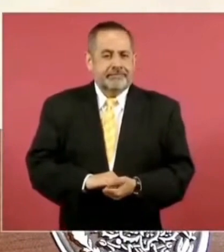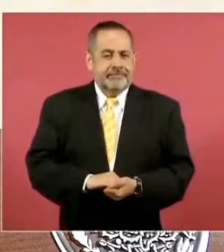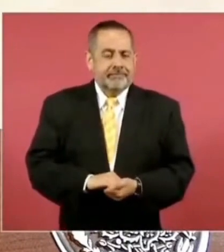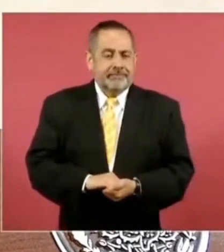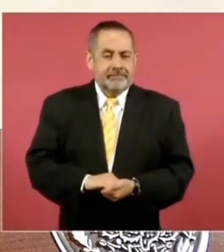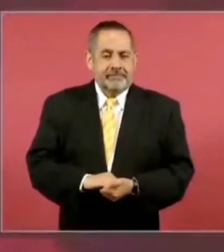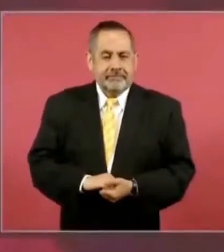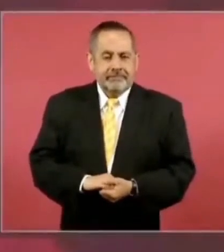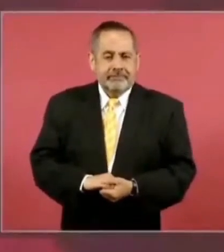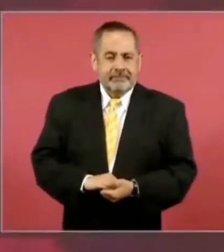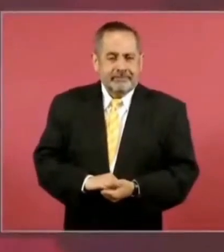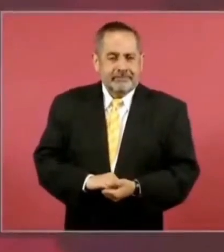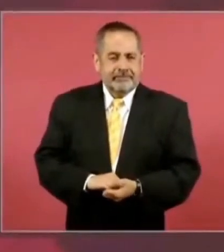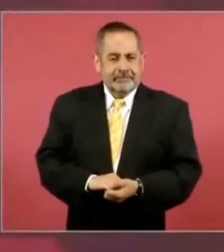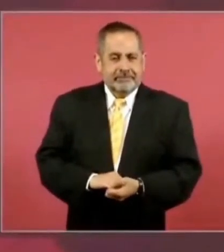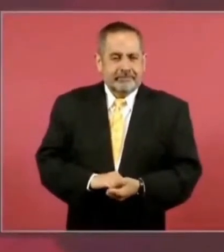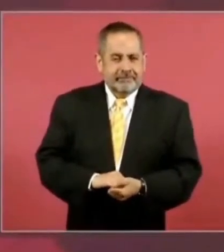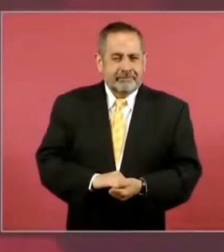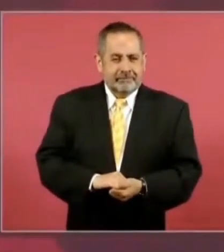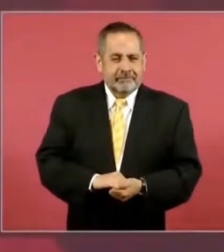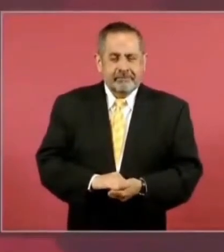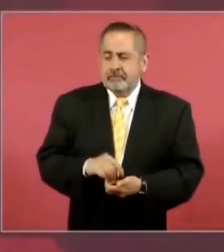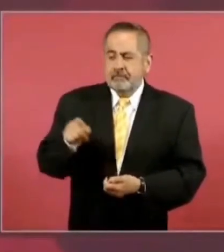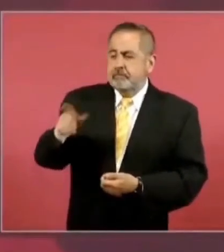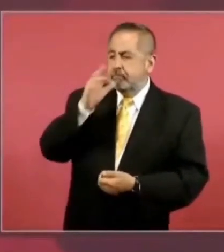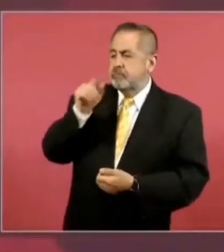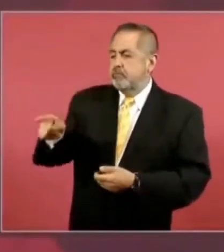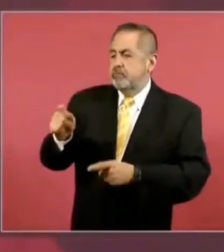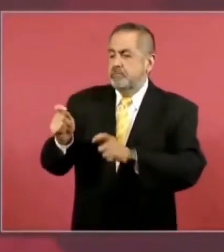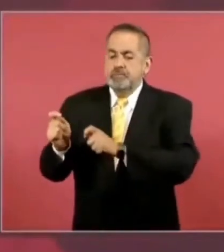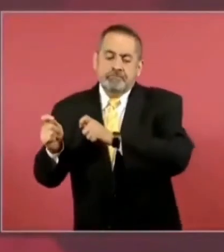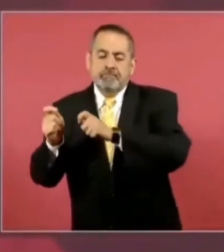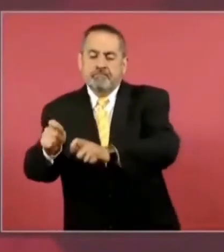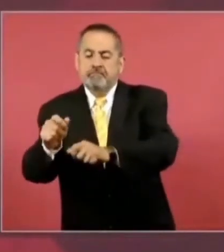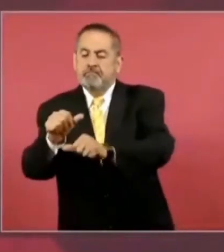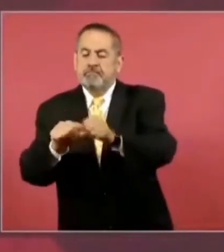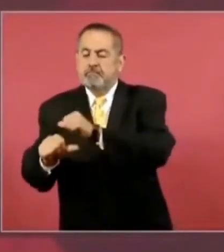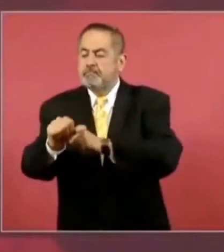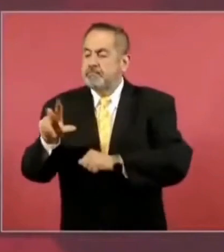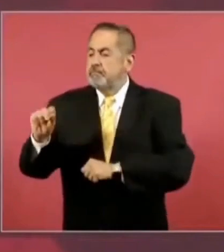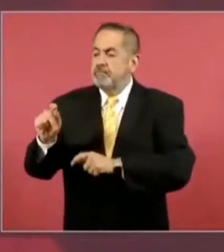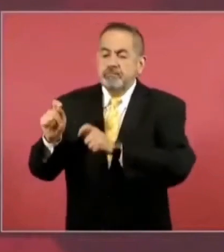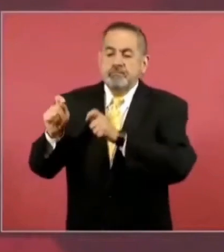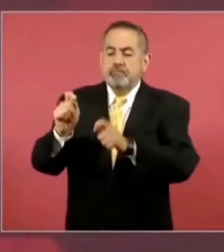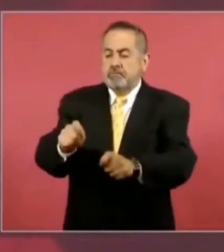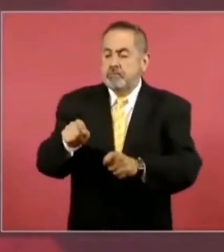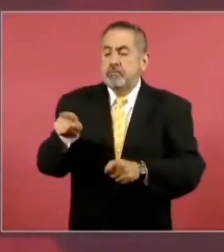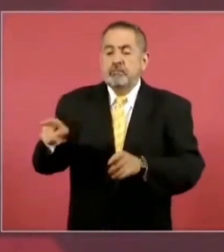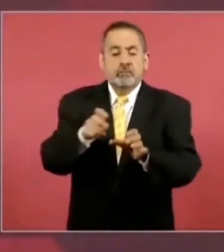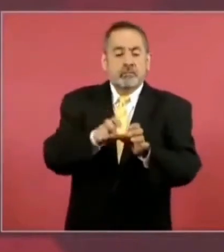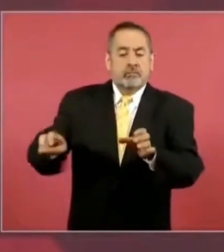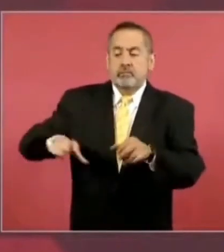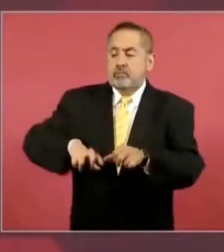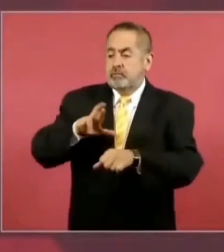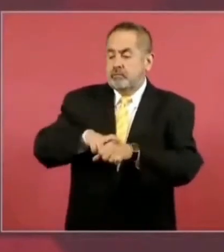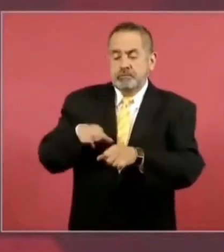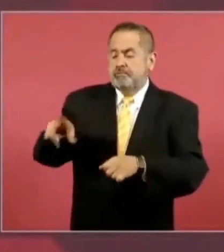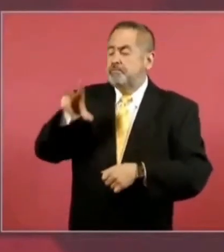que él nombrara sustituto o que él dejara el gobierno de Nuevo León.